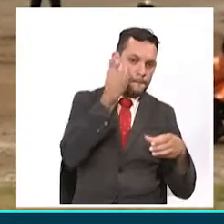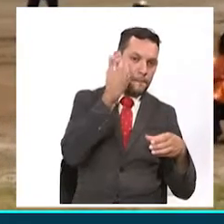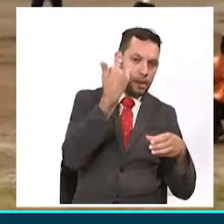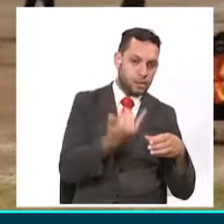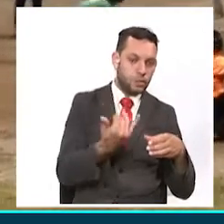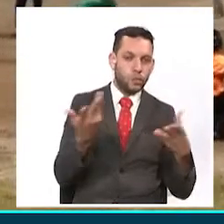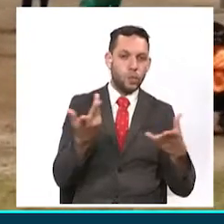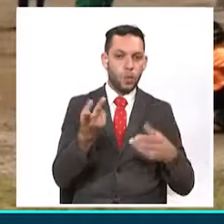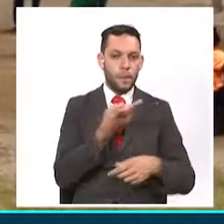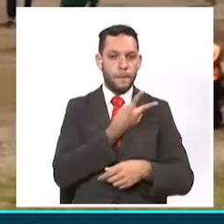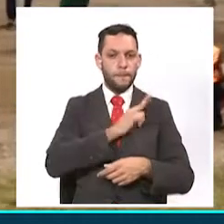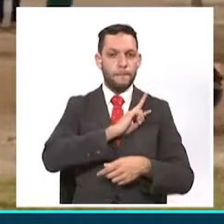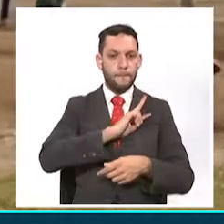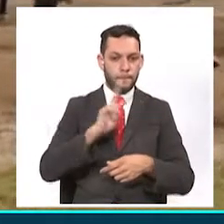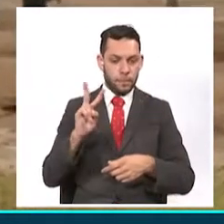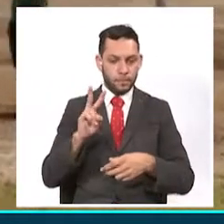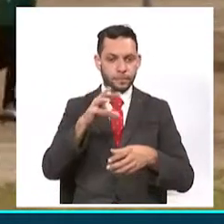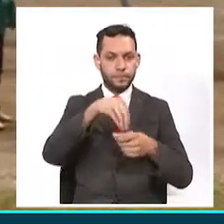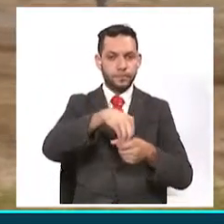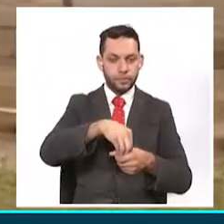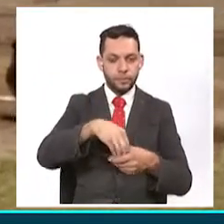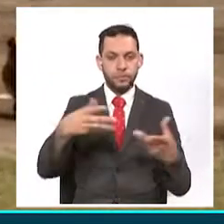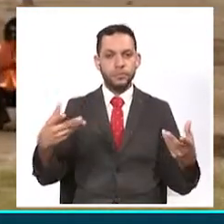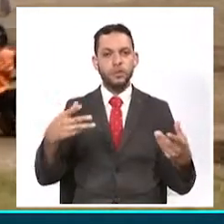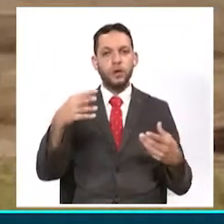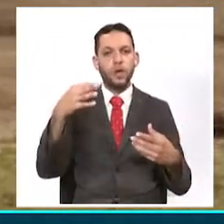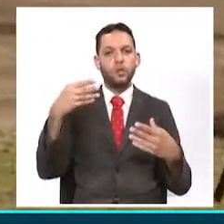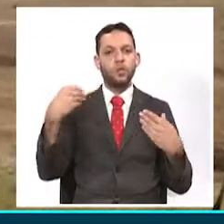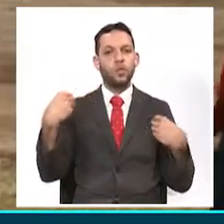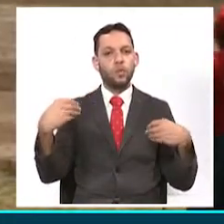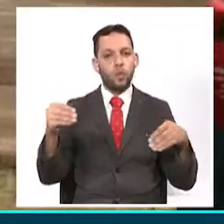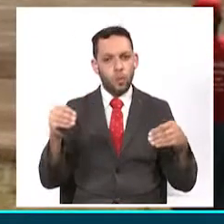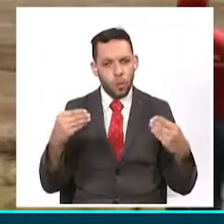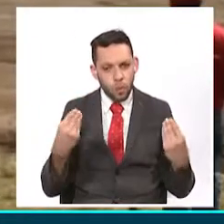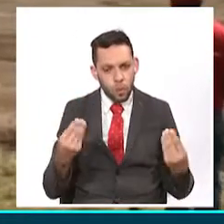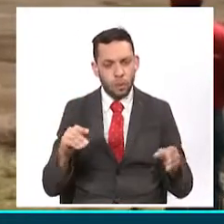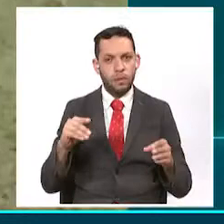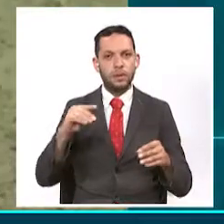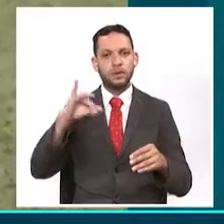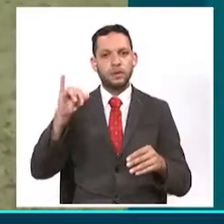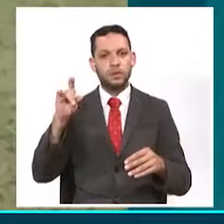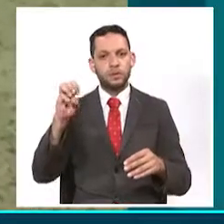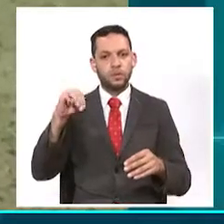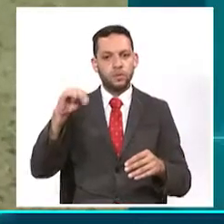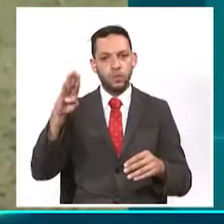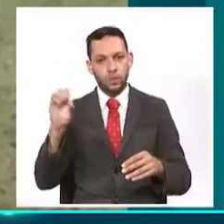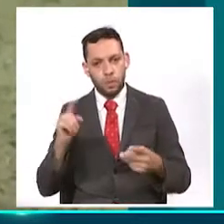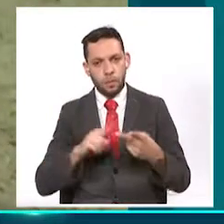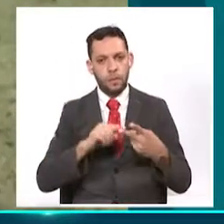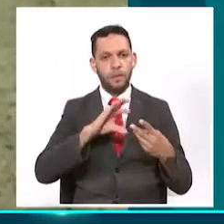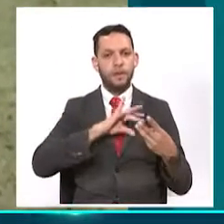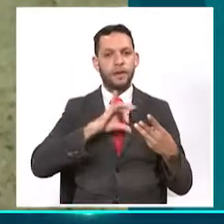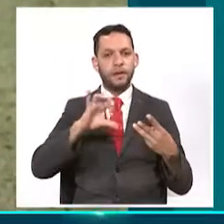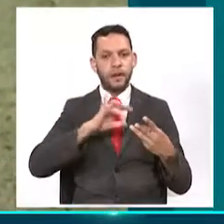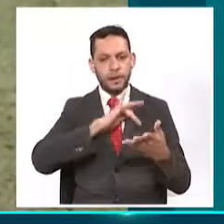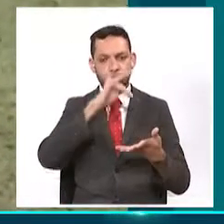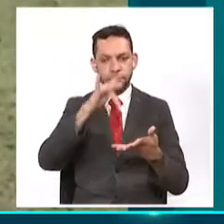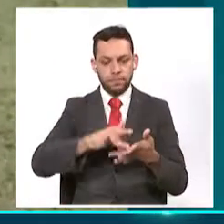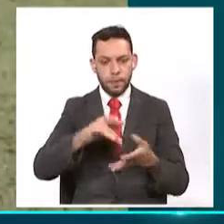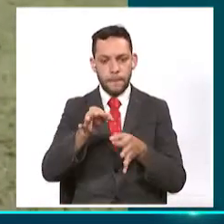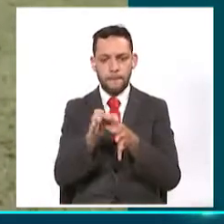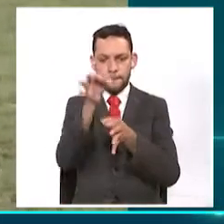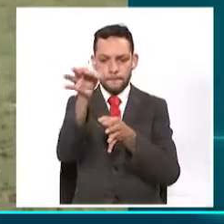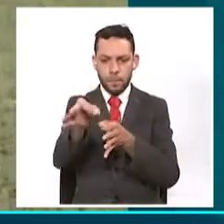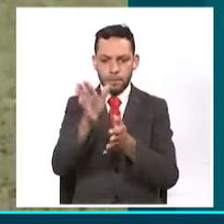del Cauca, municipios como Jamundí, Tuluá, Yumbo y Cali. Será nuestro objetivo de